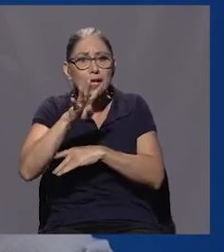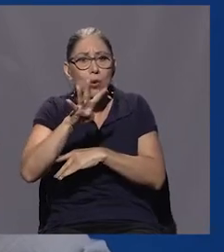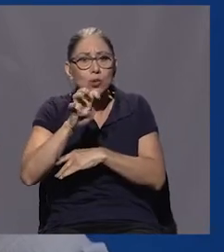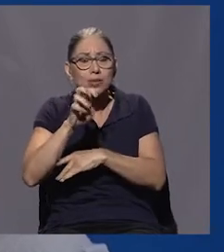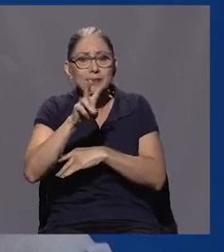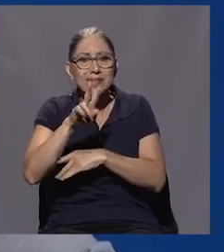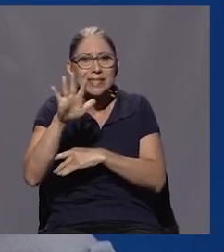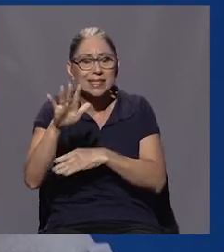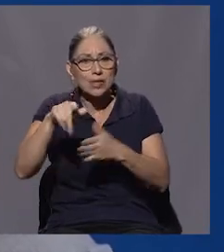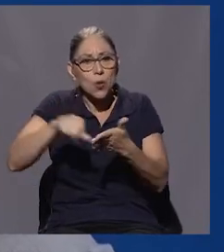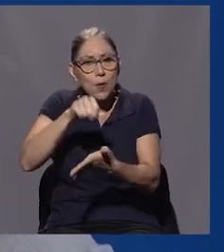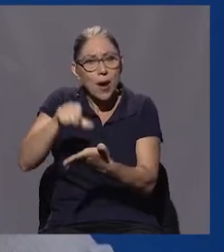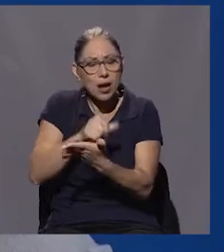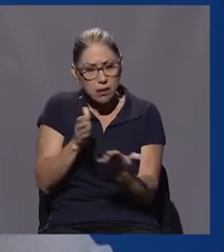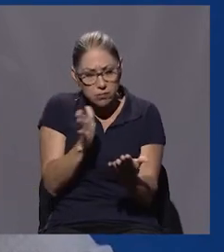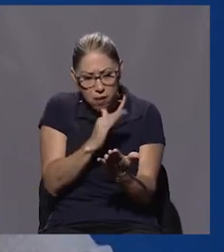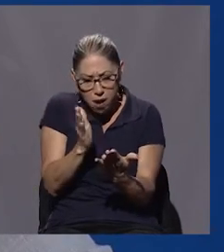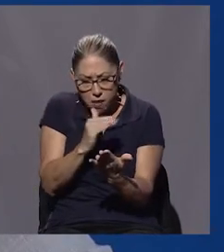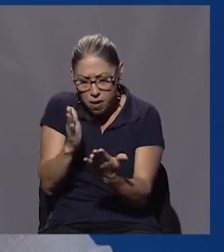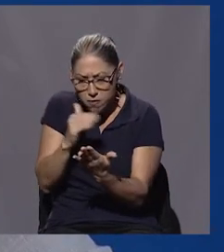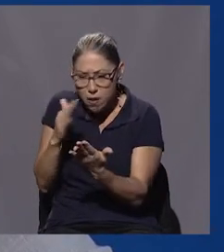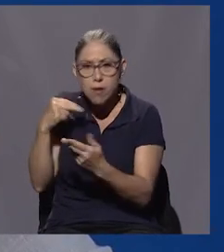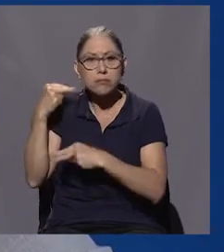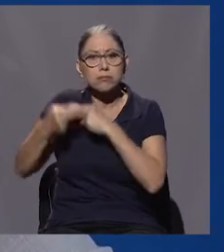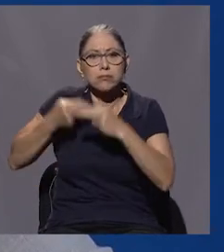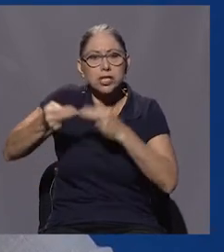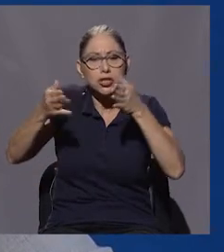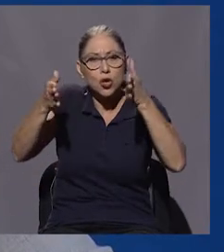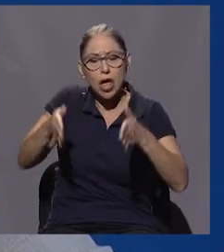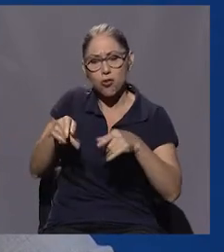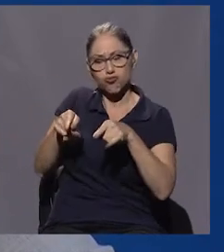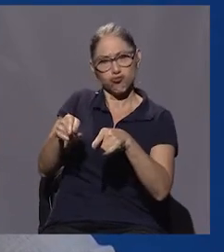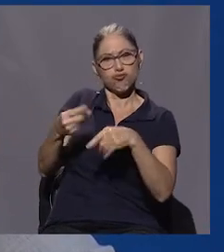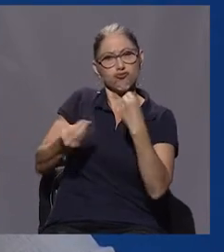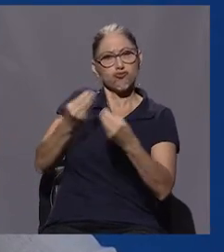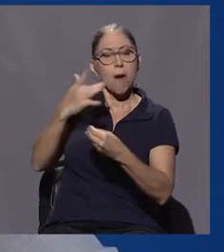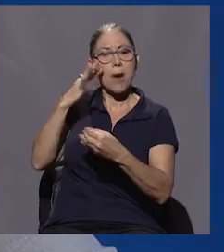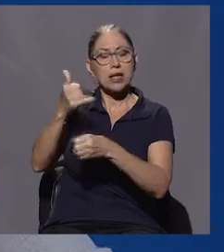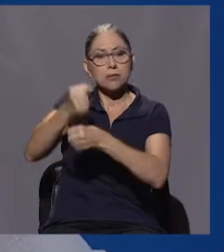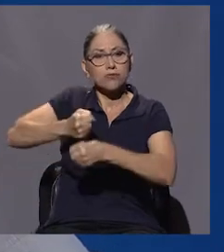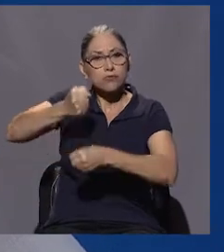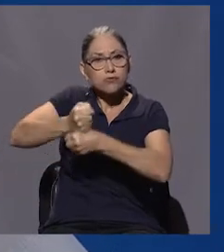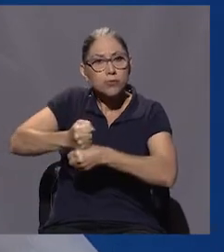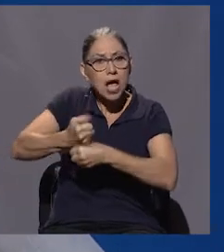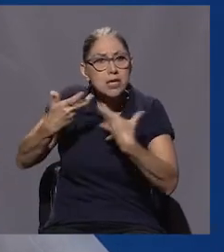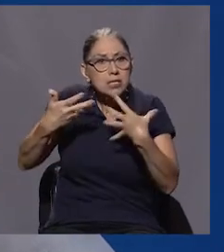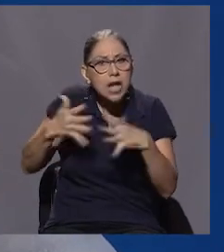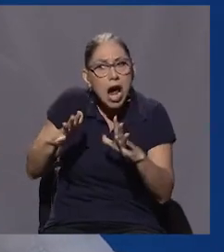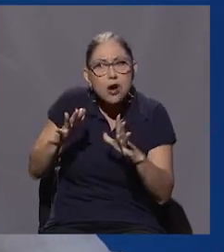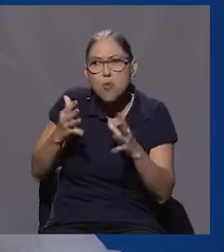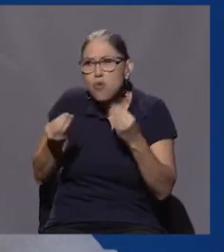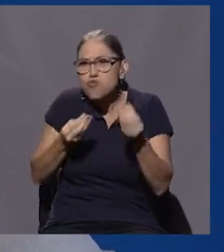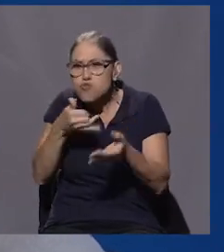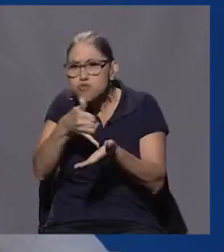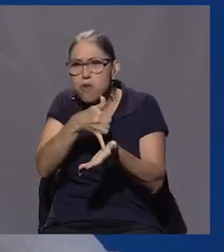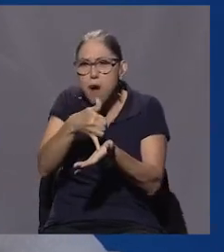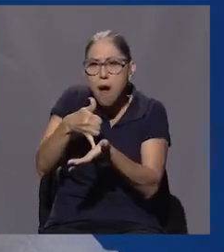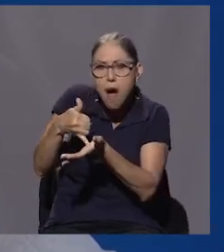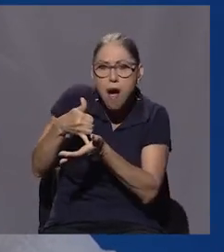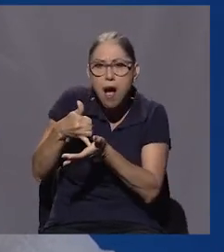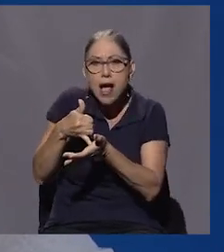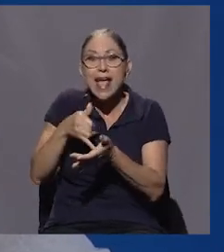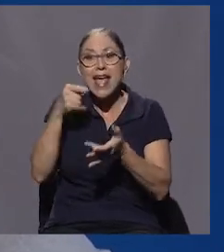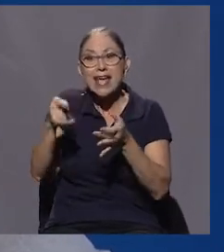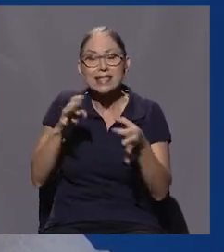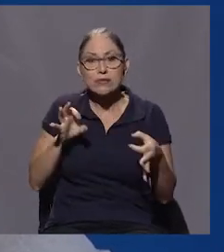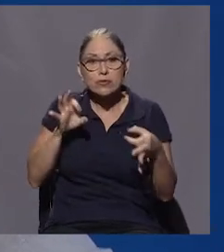páginas, que parece que ese oficio ha perdido una serie de capacidades y que están a